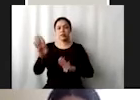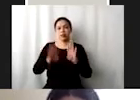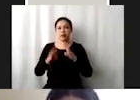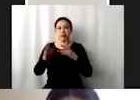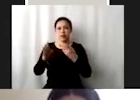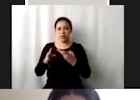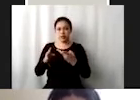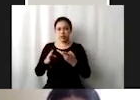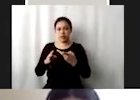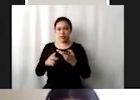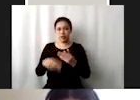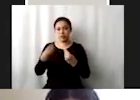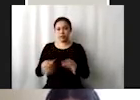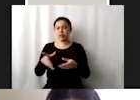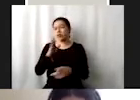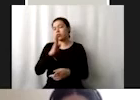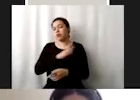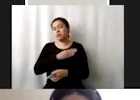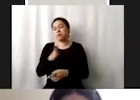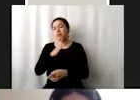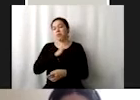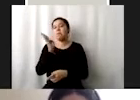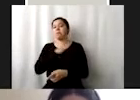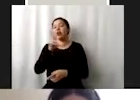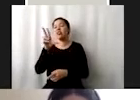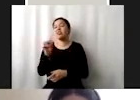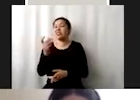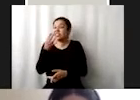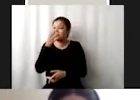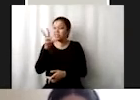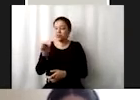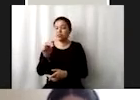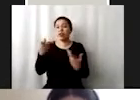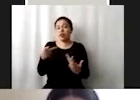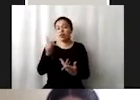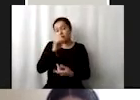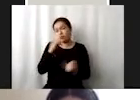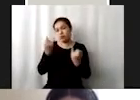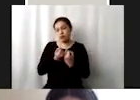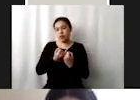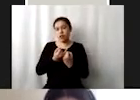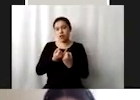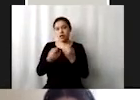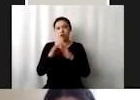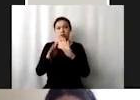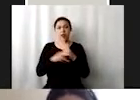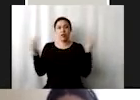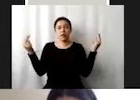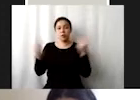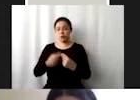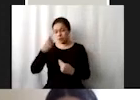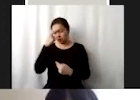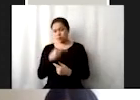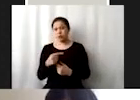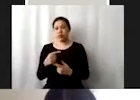en esto no estamos tan mal particularmente en esta meta y bueno adoptar medidas urgentes para poner fin a la